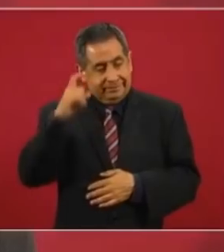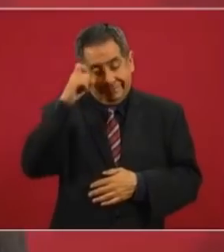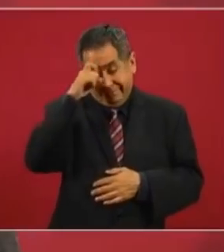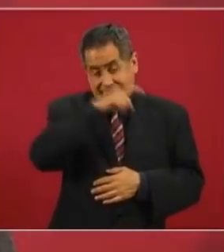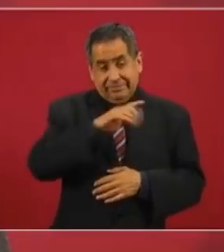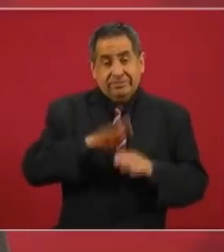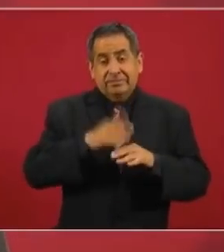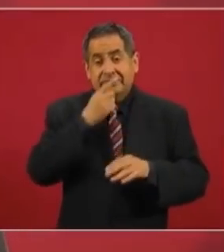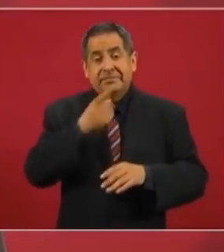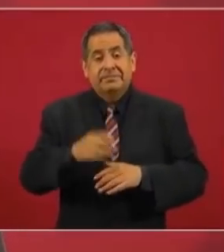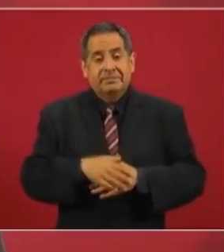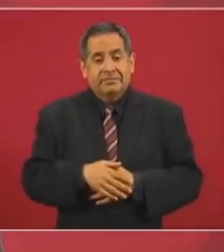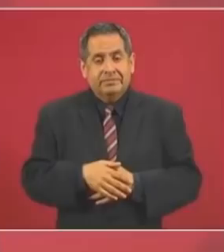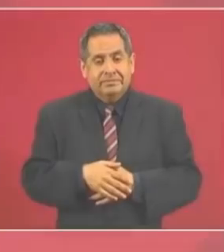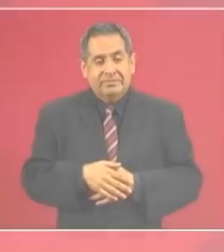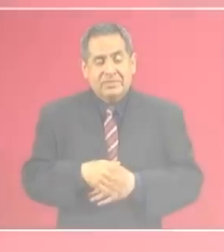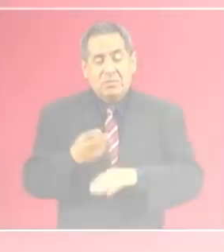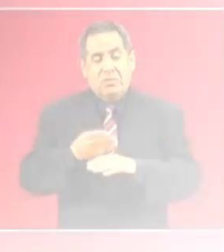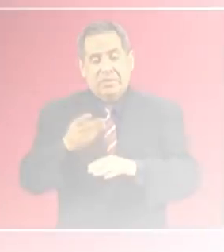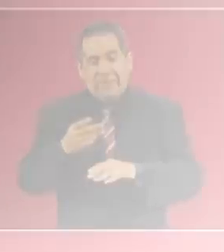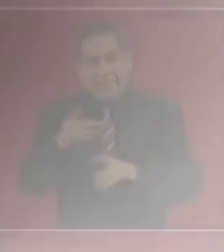jóvenes, bueno, difícil.